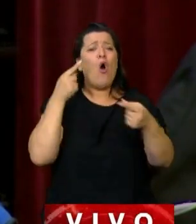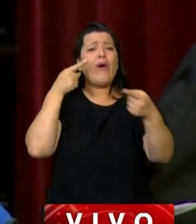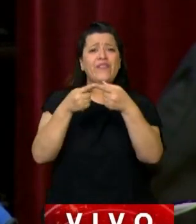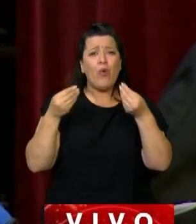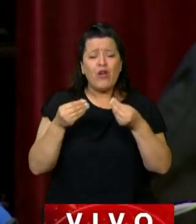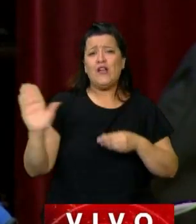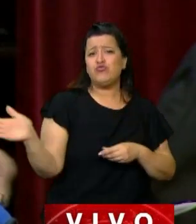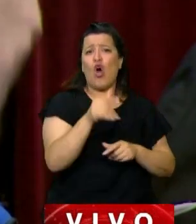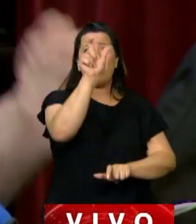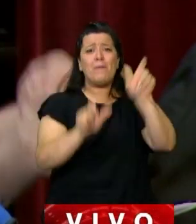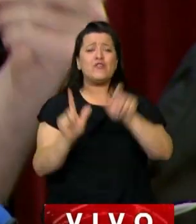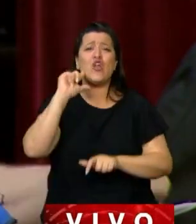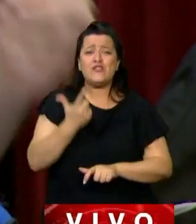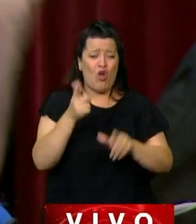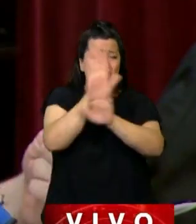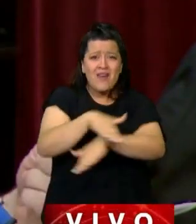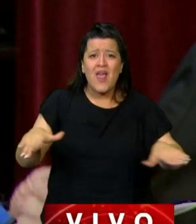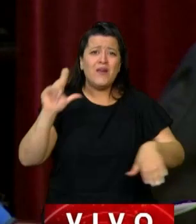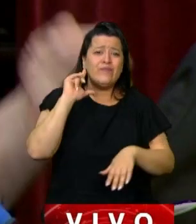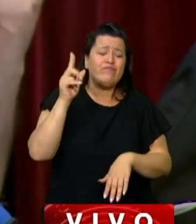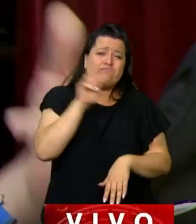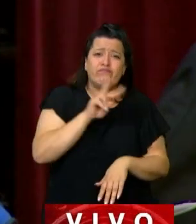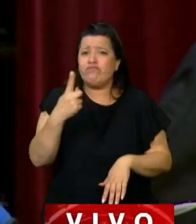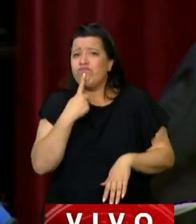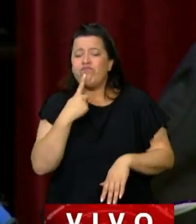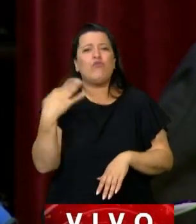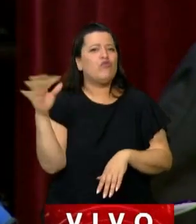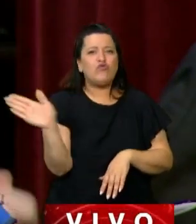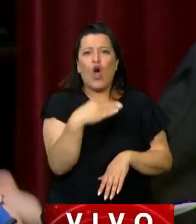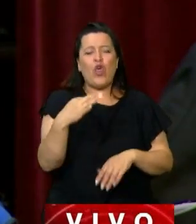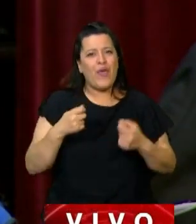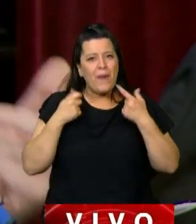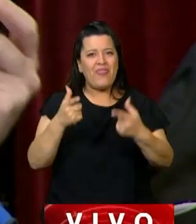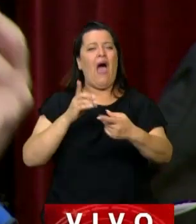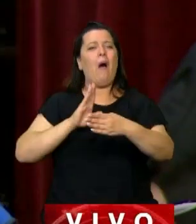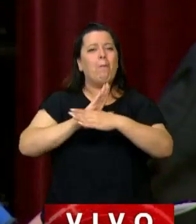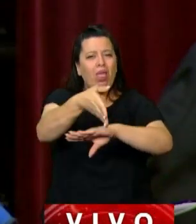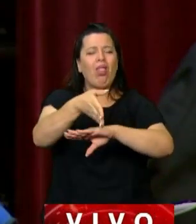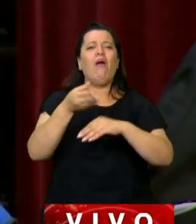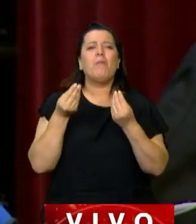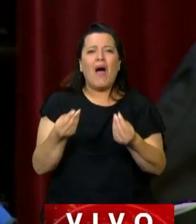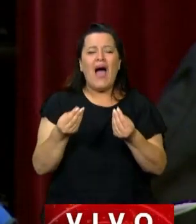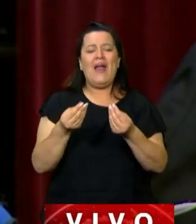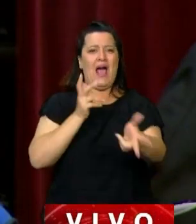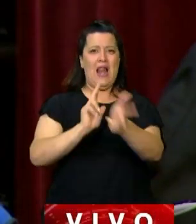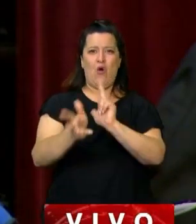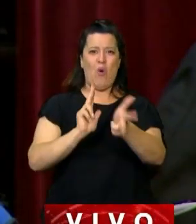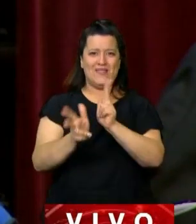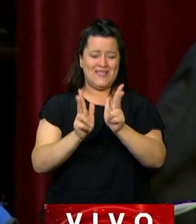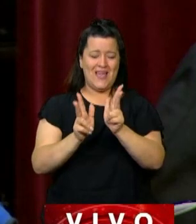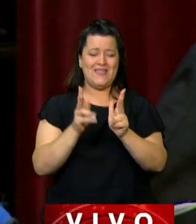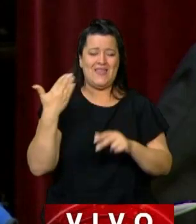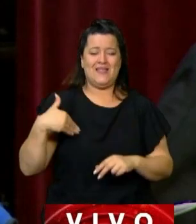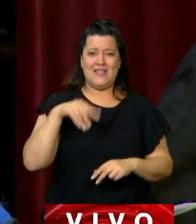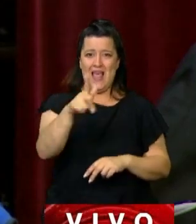sordas, las niñas, niños tengan la posibilidad de acceder a la lengua de